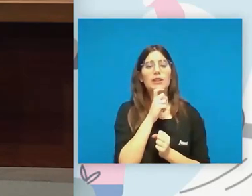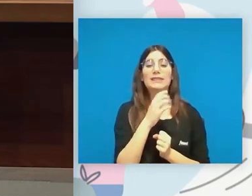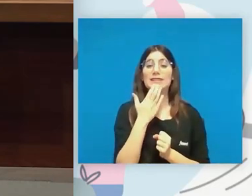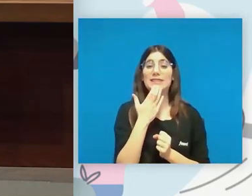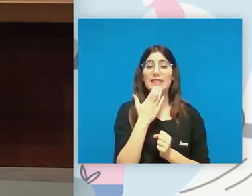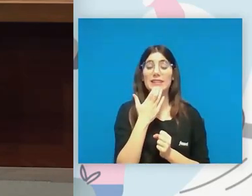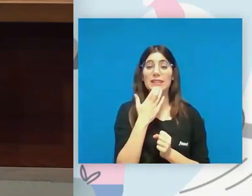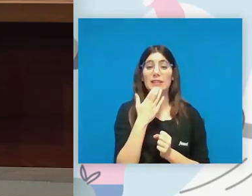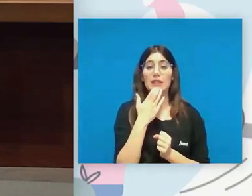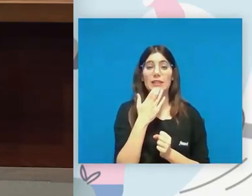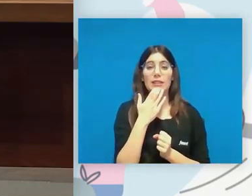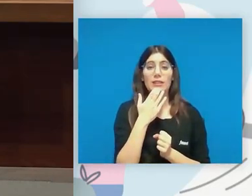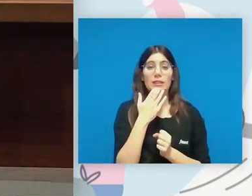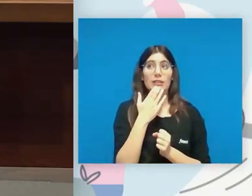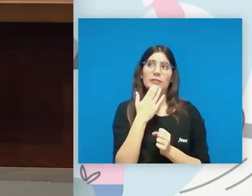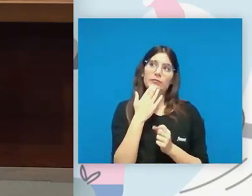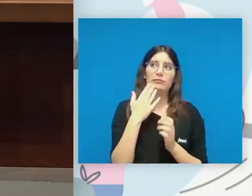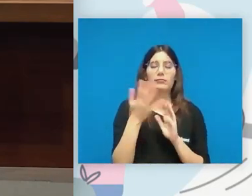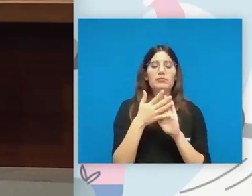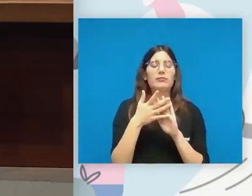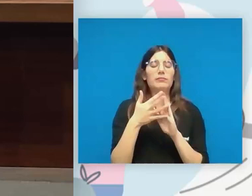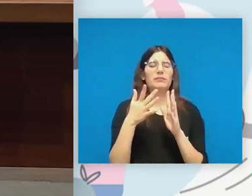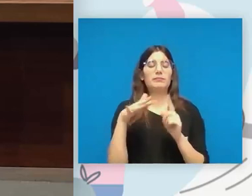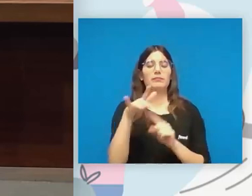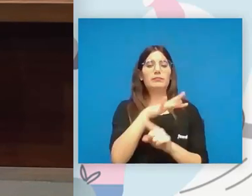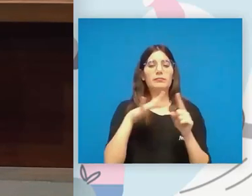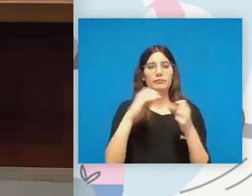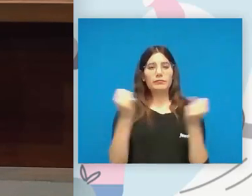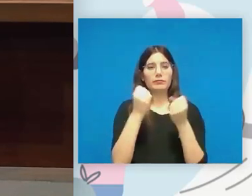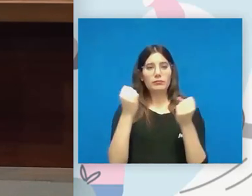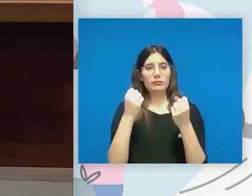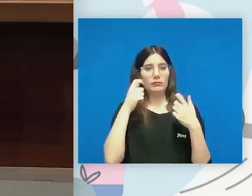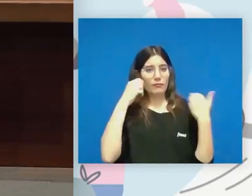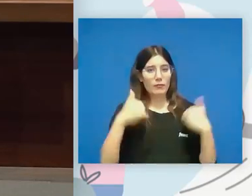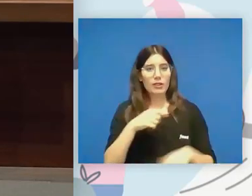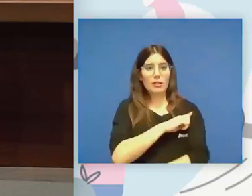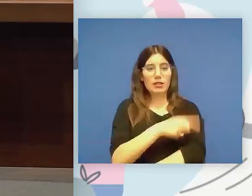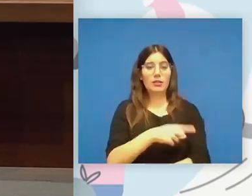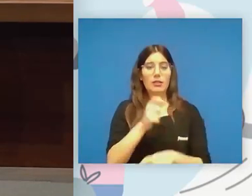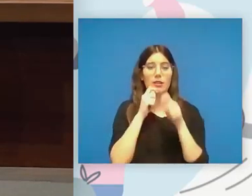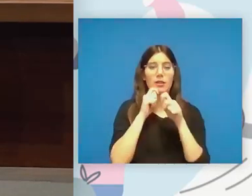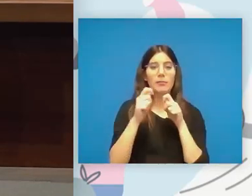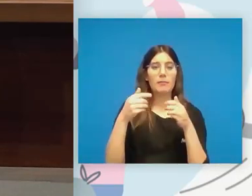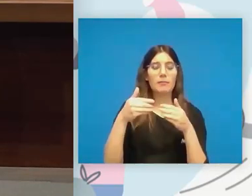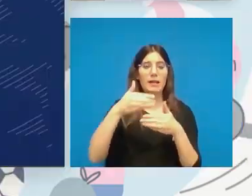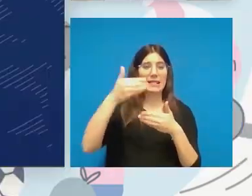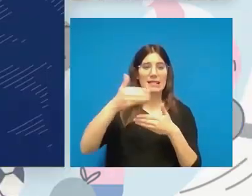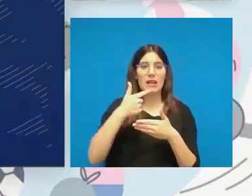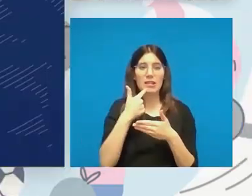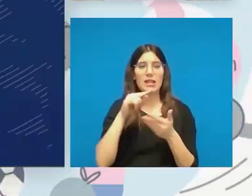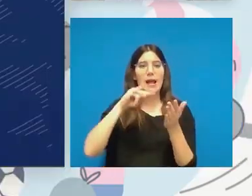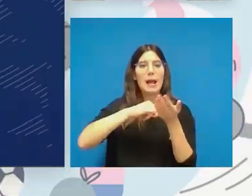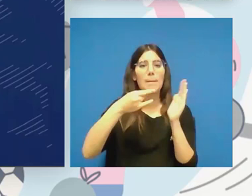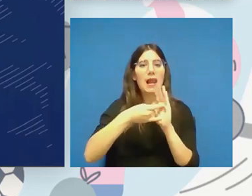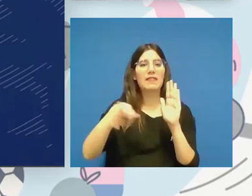en el ámbito de actividad física y el deporte y estamos escuchando en la prensa continuamente el plan de recuperación que se van a